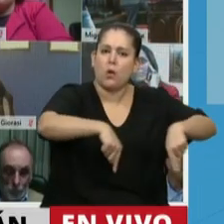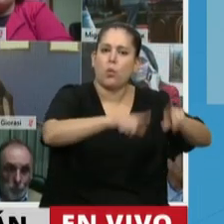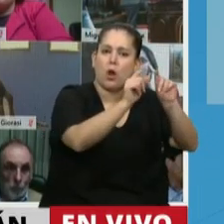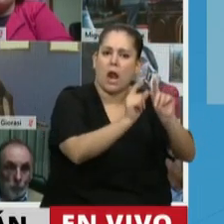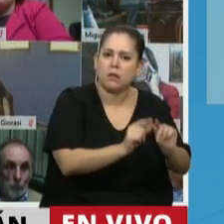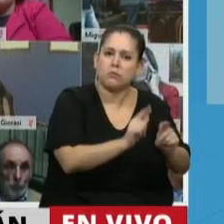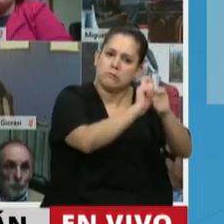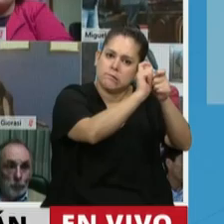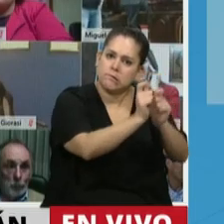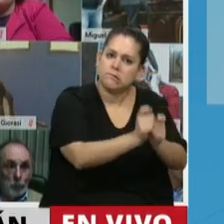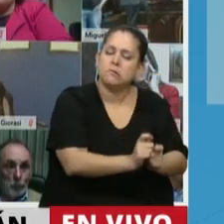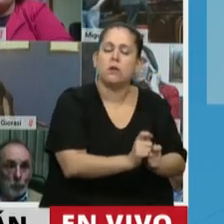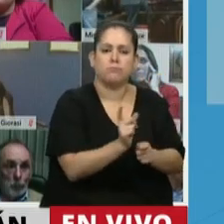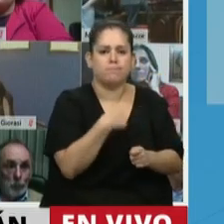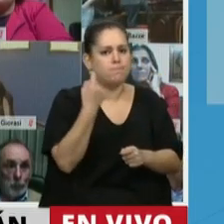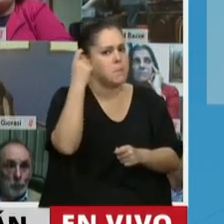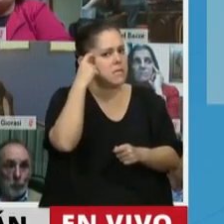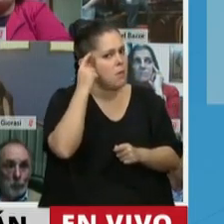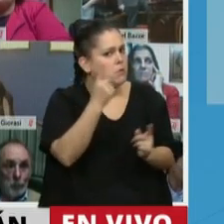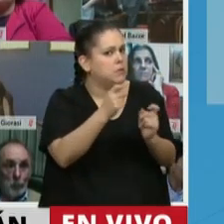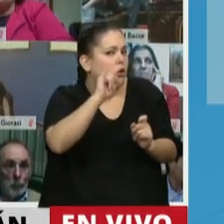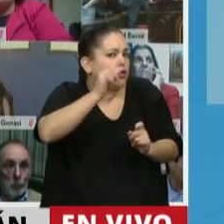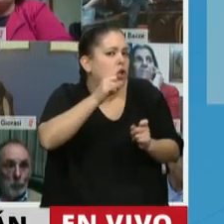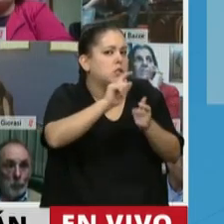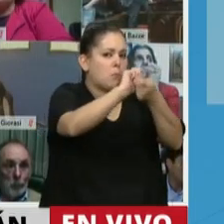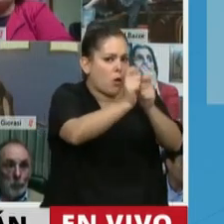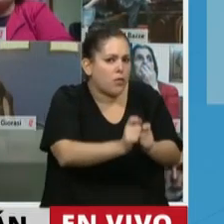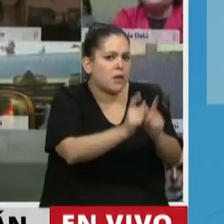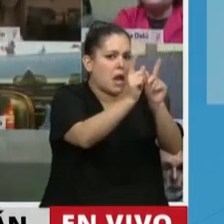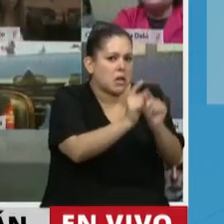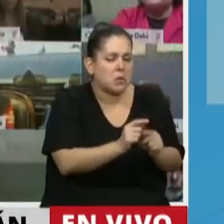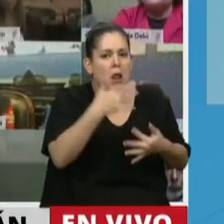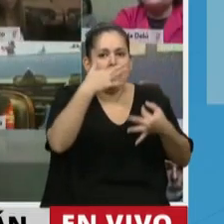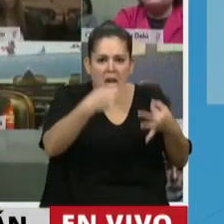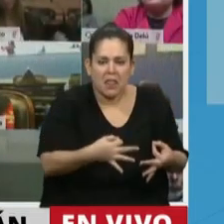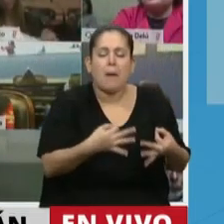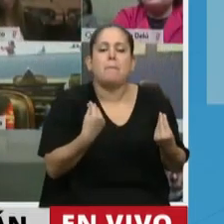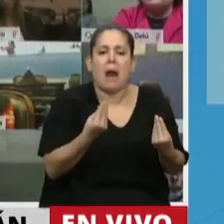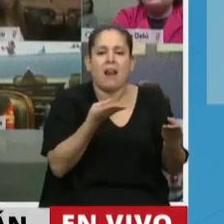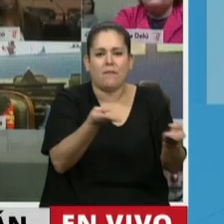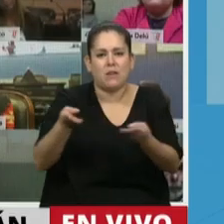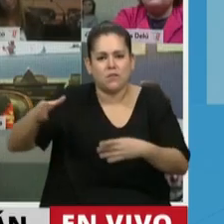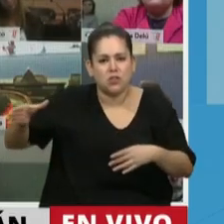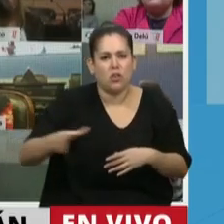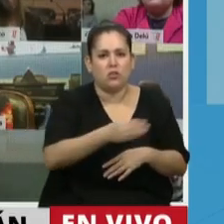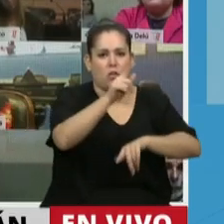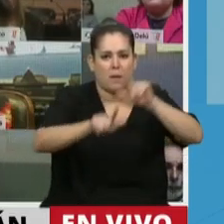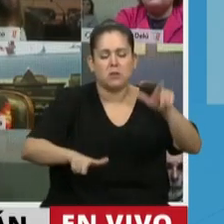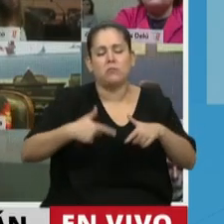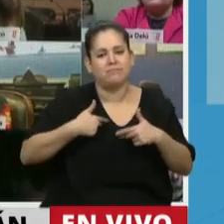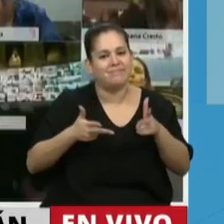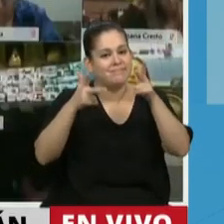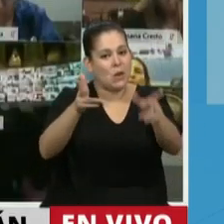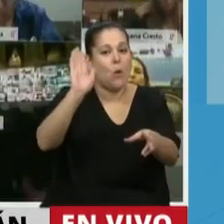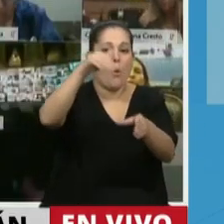artículos que consideramos necesarios para el bienestar retro. Así que desde ya anticipo el voto